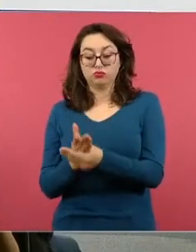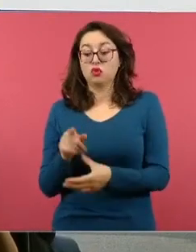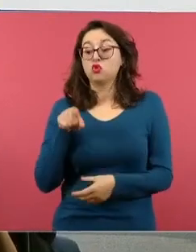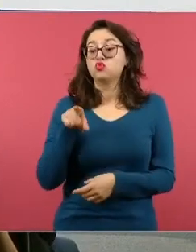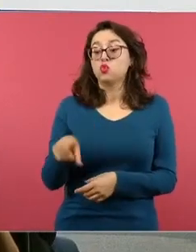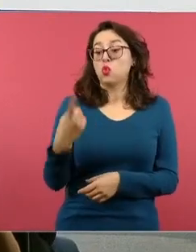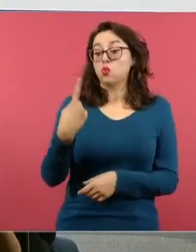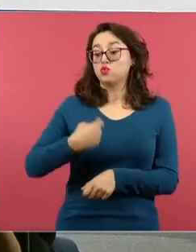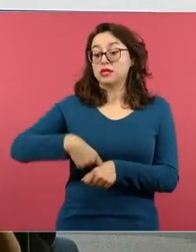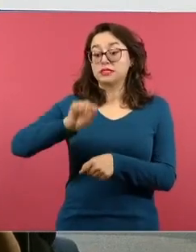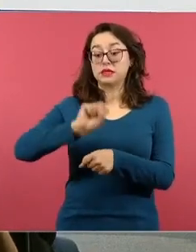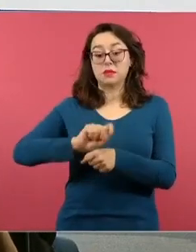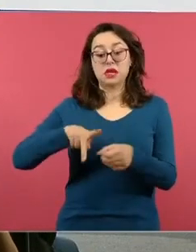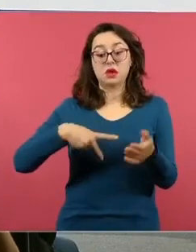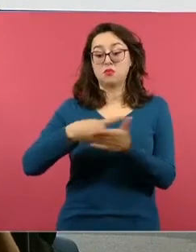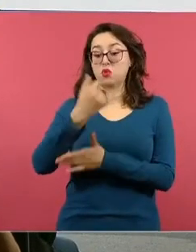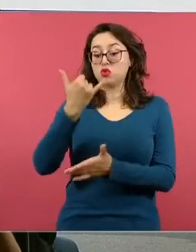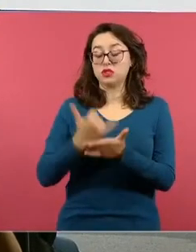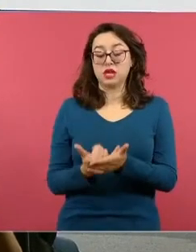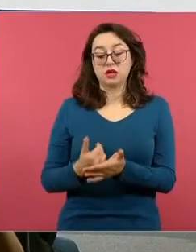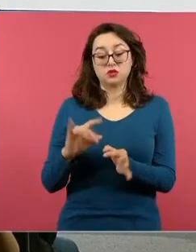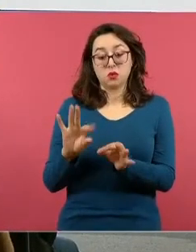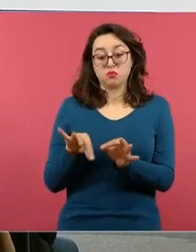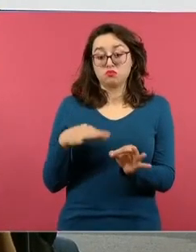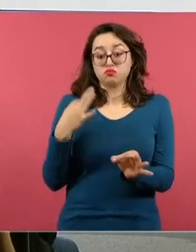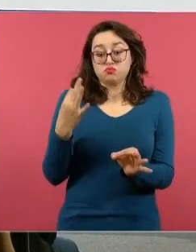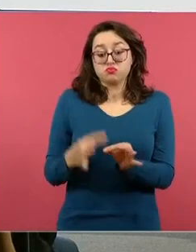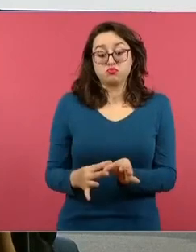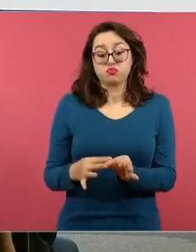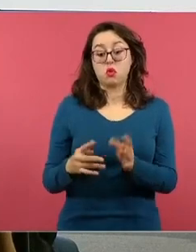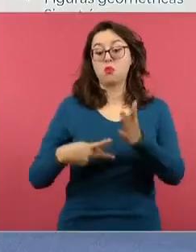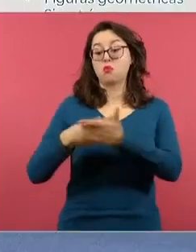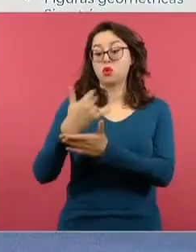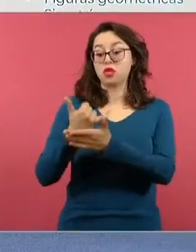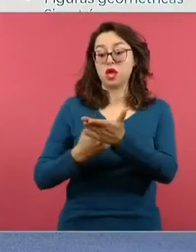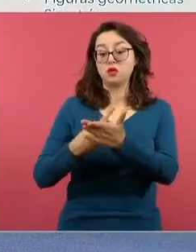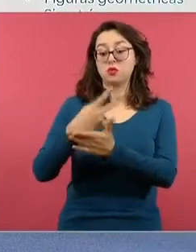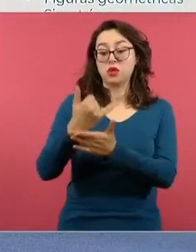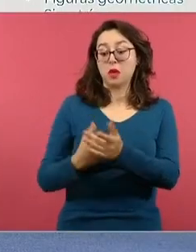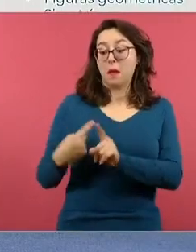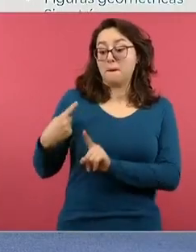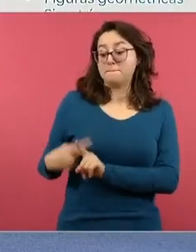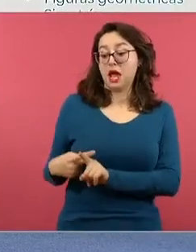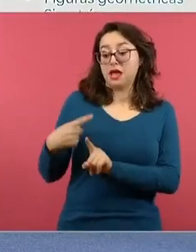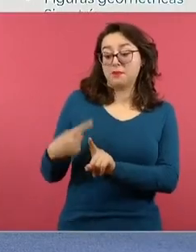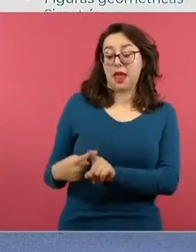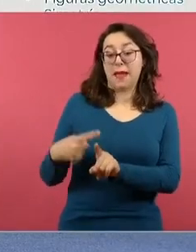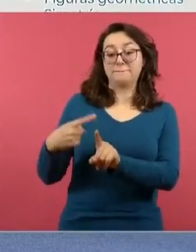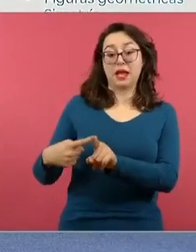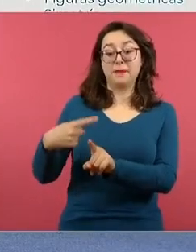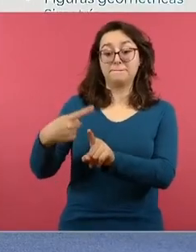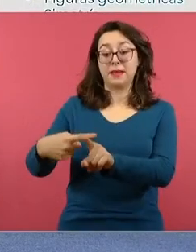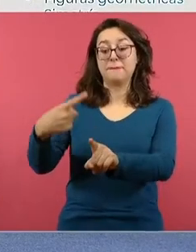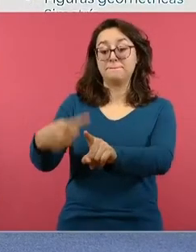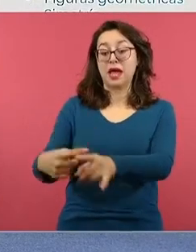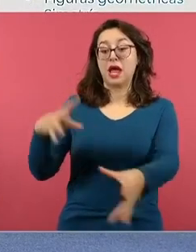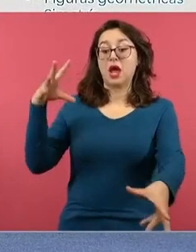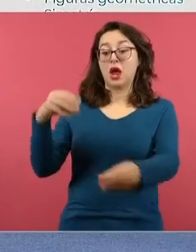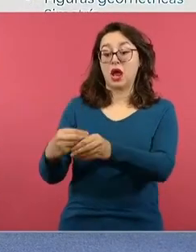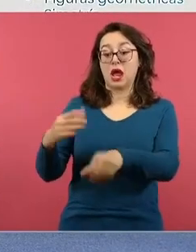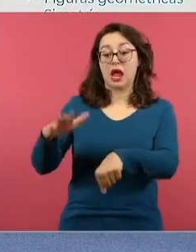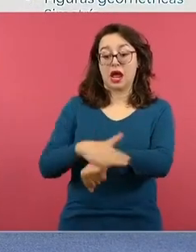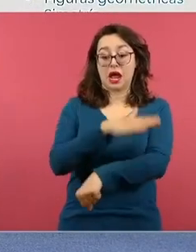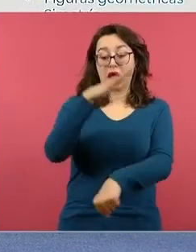para terminar este proyecto y entonces si hacemos la suma de los proyectos que están puestos por ejemplo en el de proyectos escolares cuarto grado